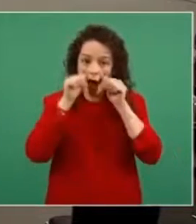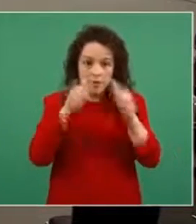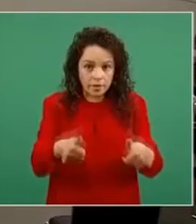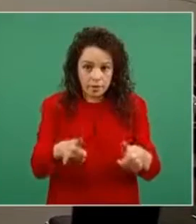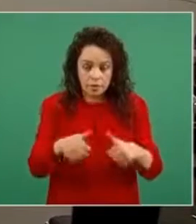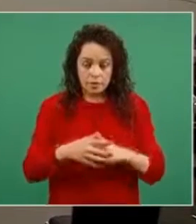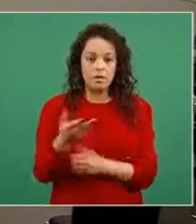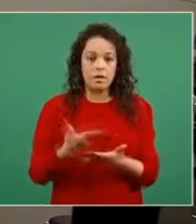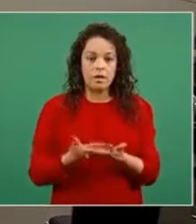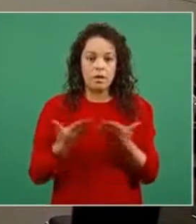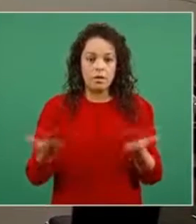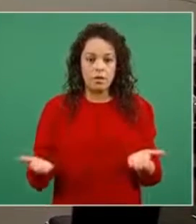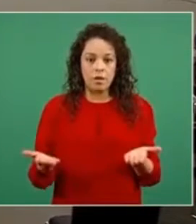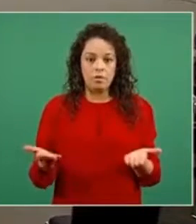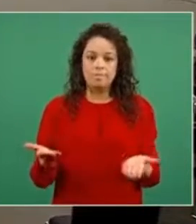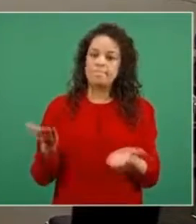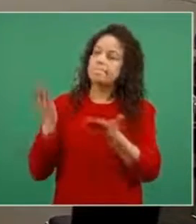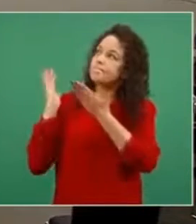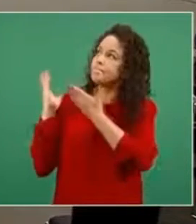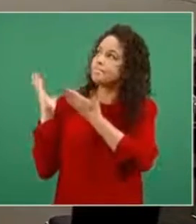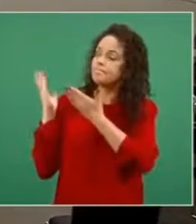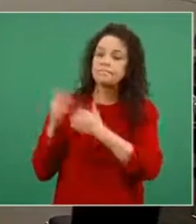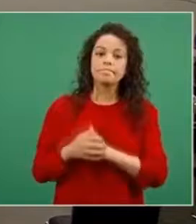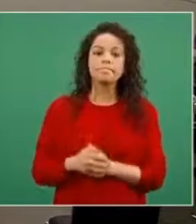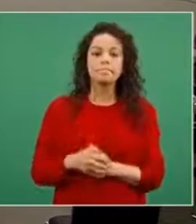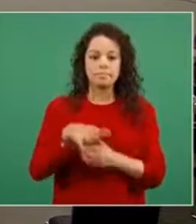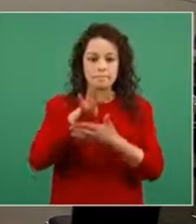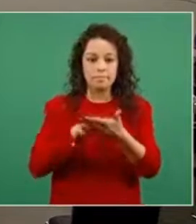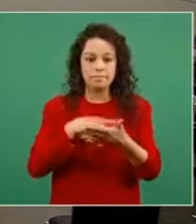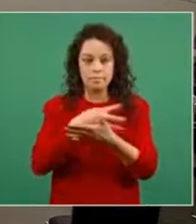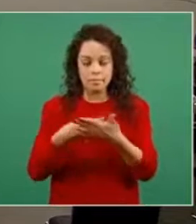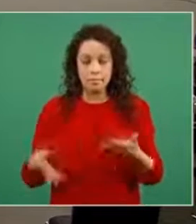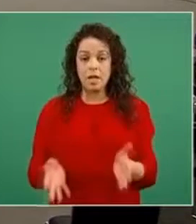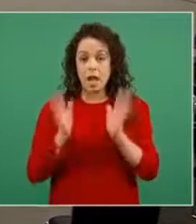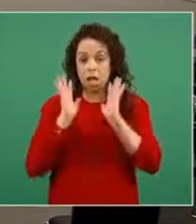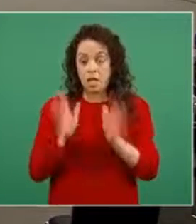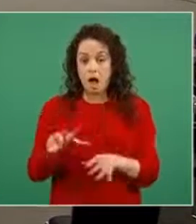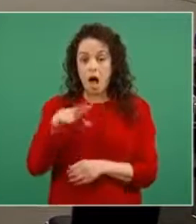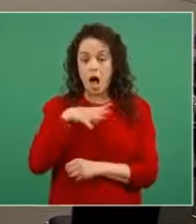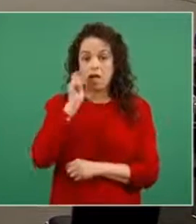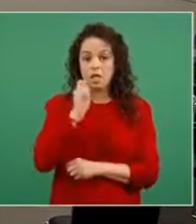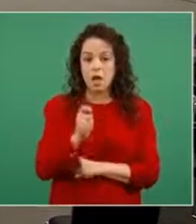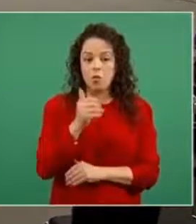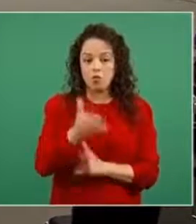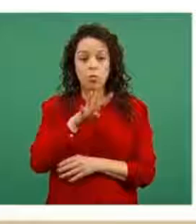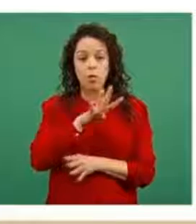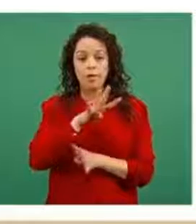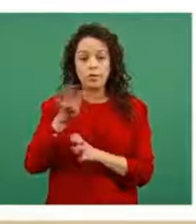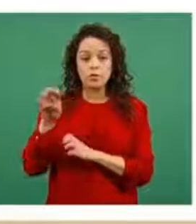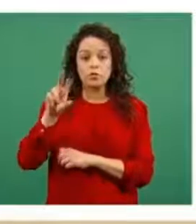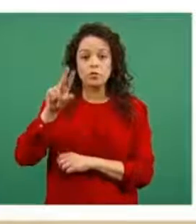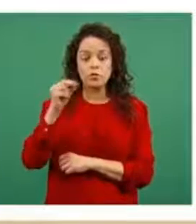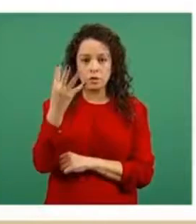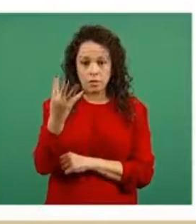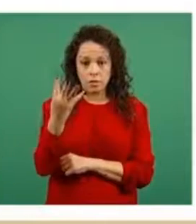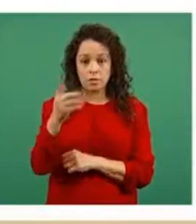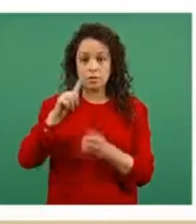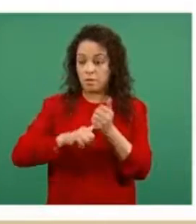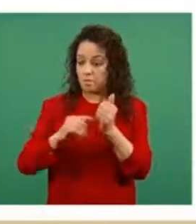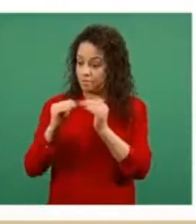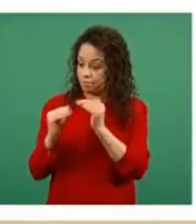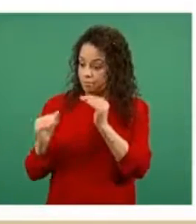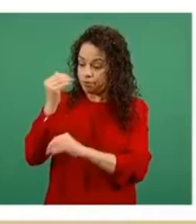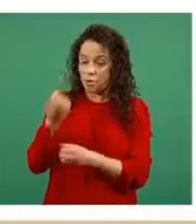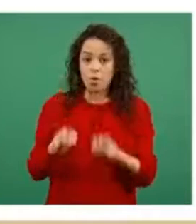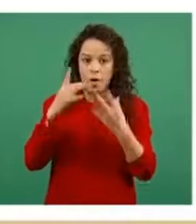ocho estados en donde va a haber y están ocurriendo ya procesos de reconversión. Todos estos crecimientos,